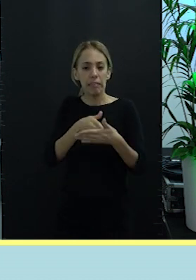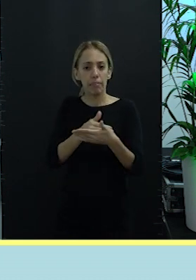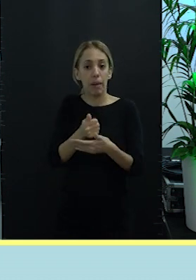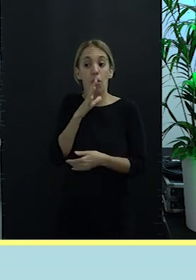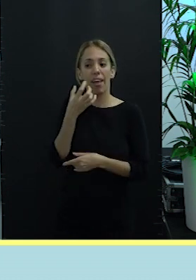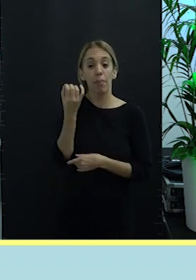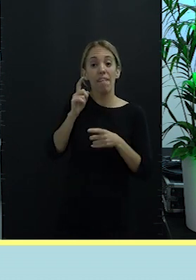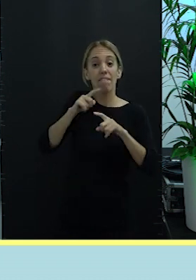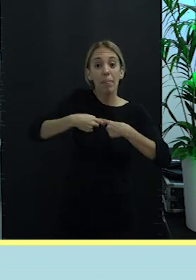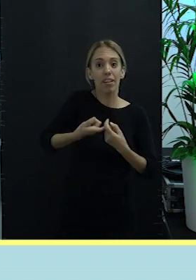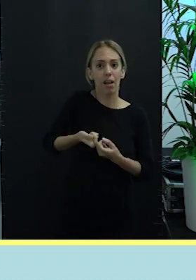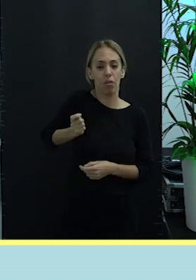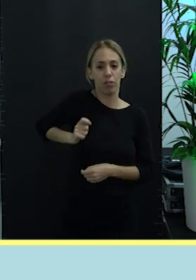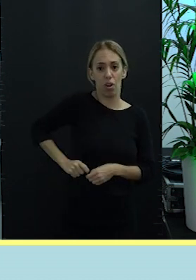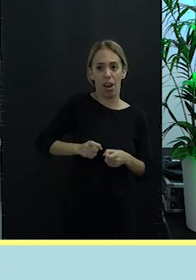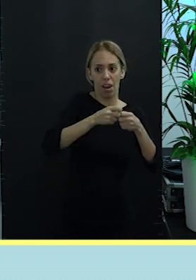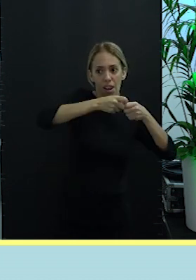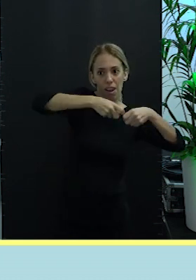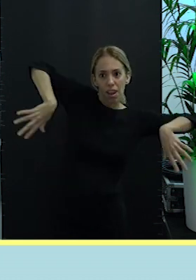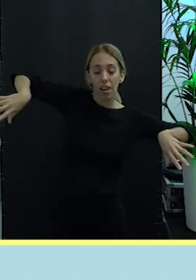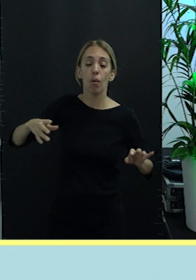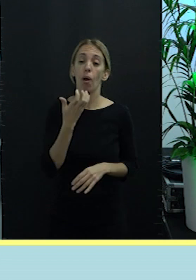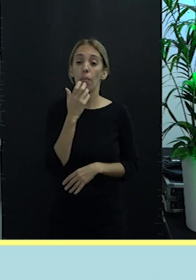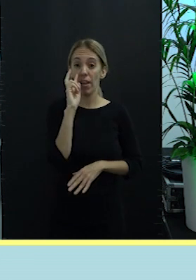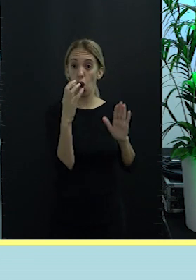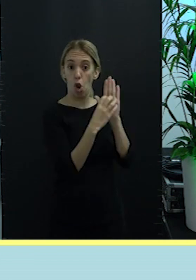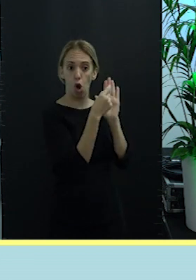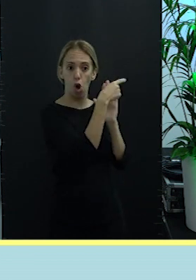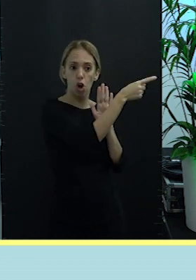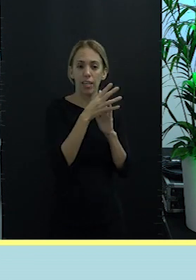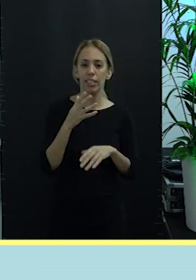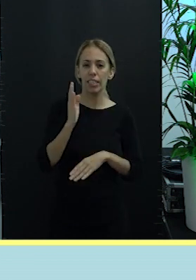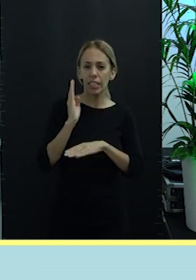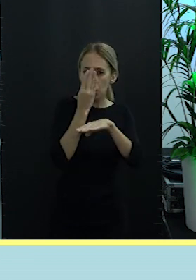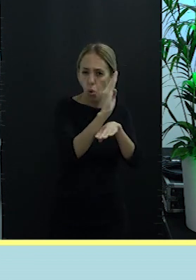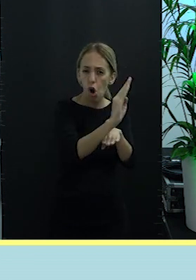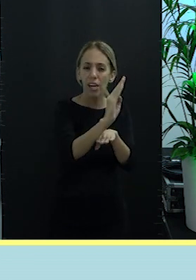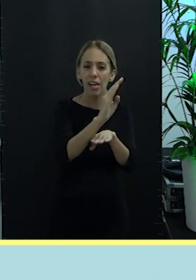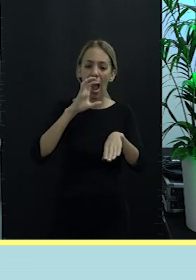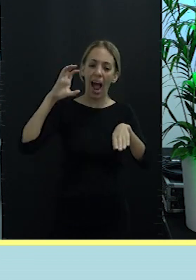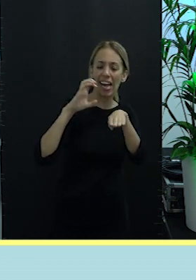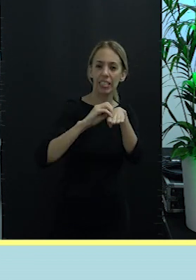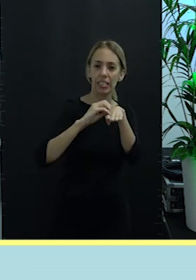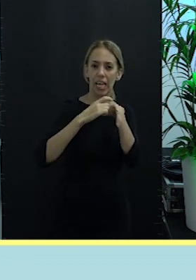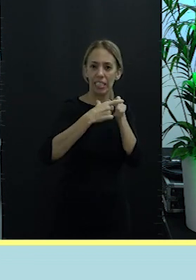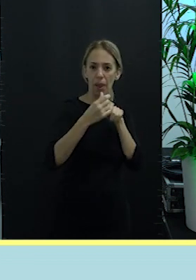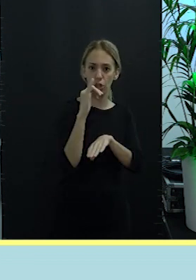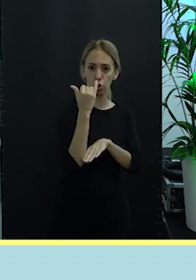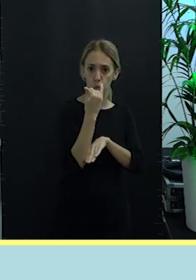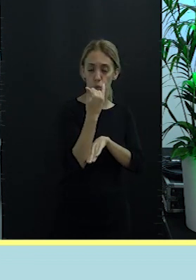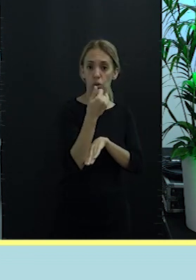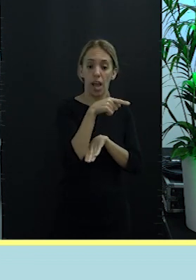ustedes ven, es un tiburón que muerde una tabla de surf. Y eso es para pibes de